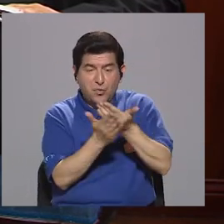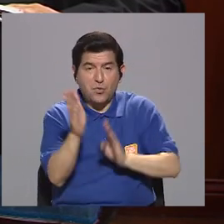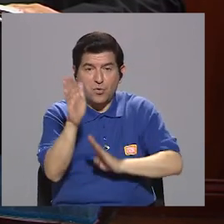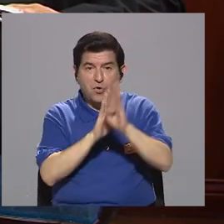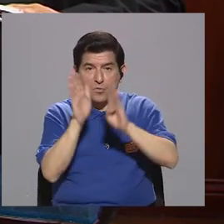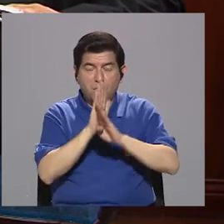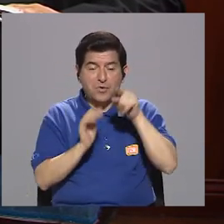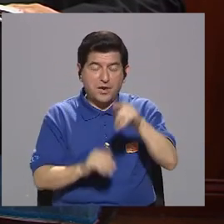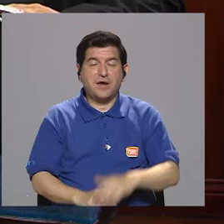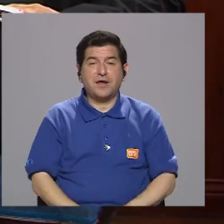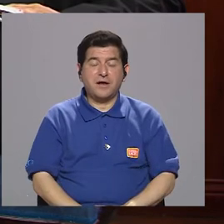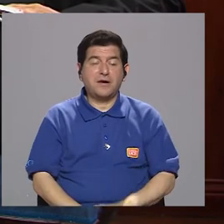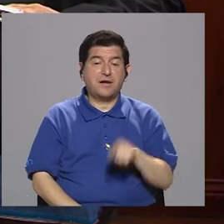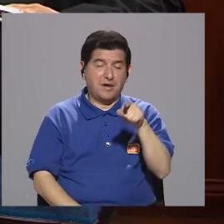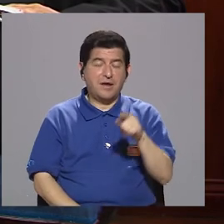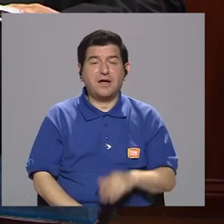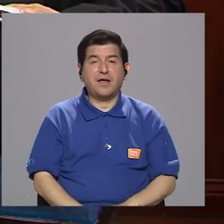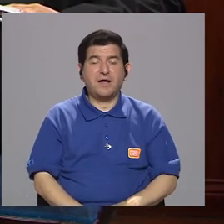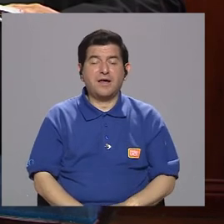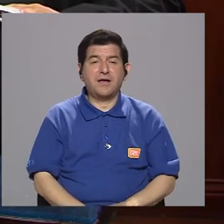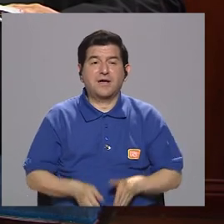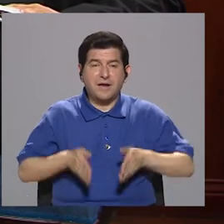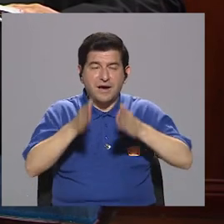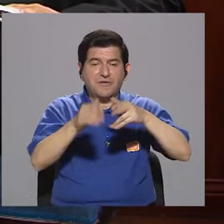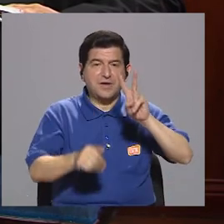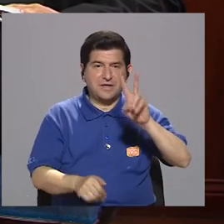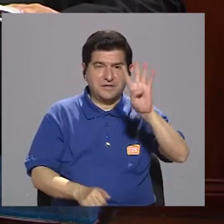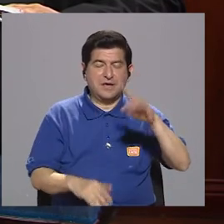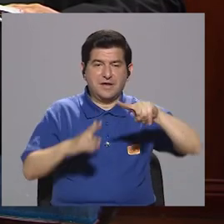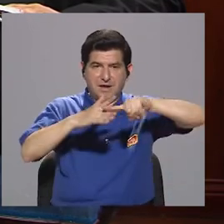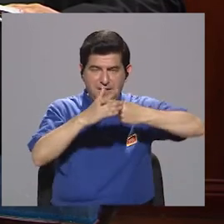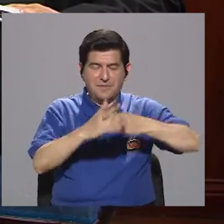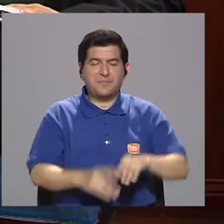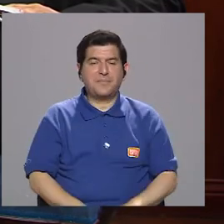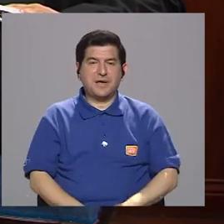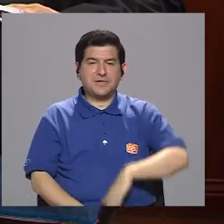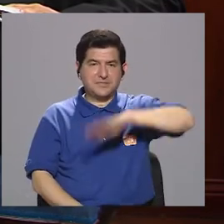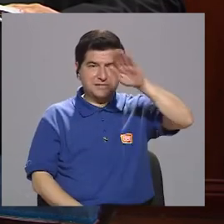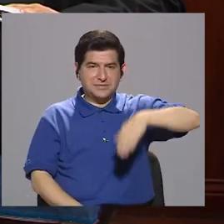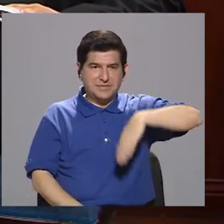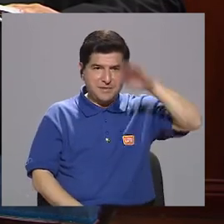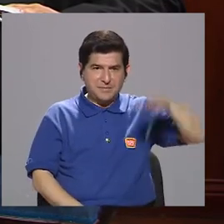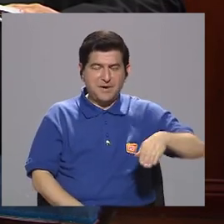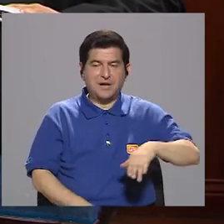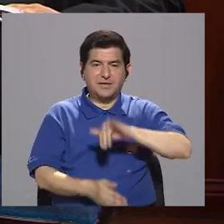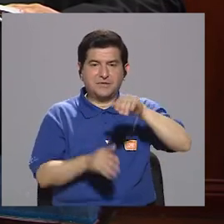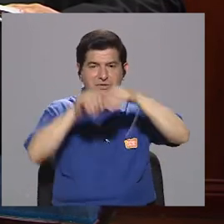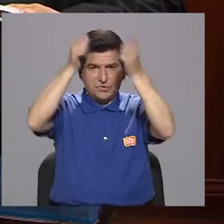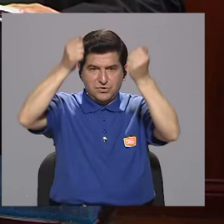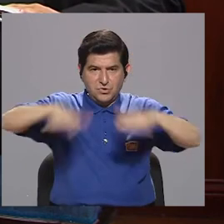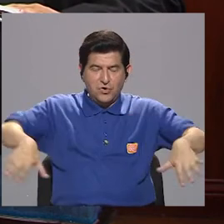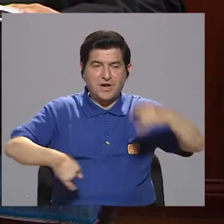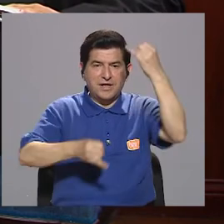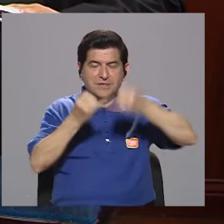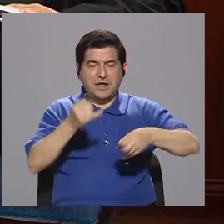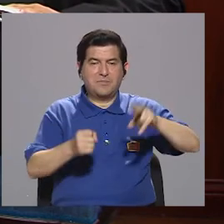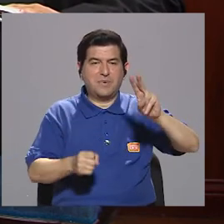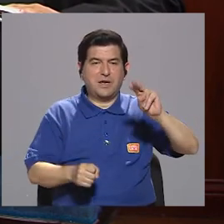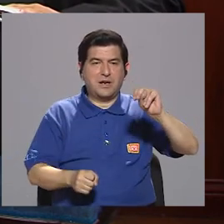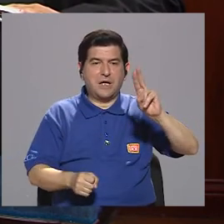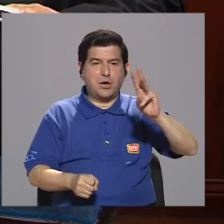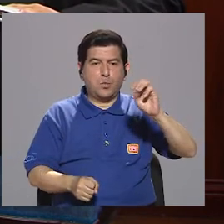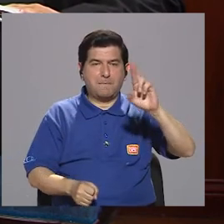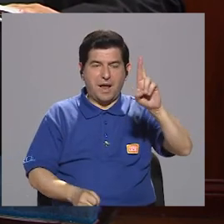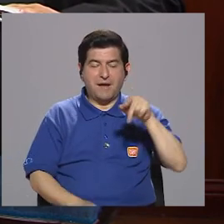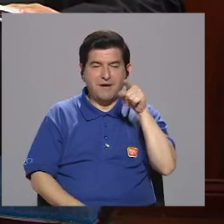en esto que es la Transversal 24. La Transversal 24 es la calle que empieza en McDonald's de la Sabana y termina en la Numar. Y